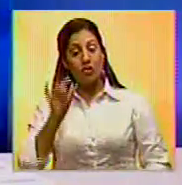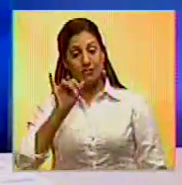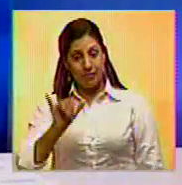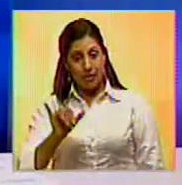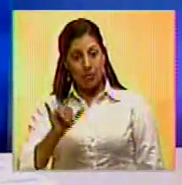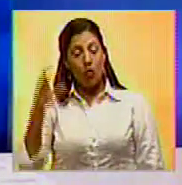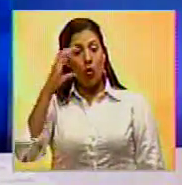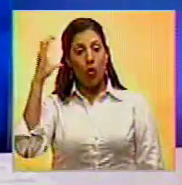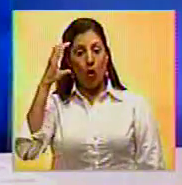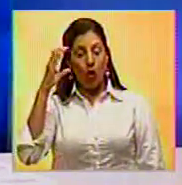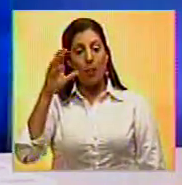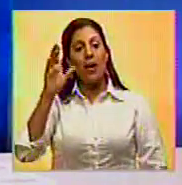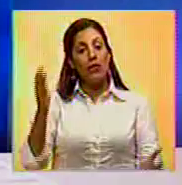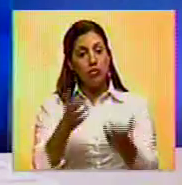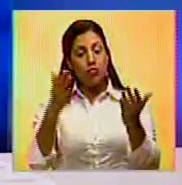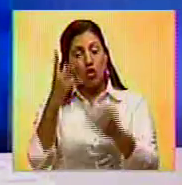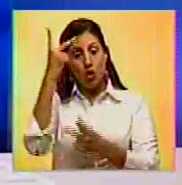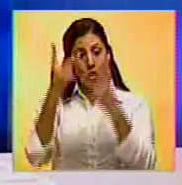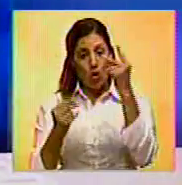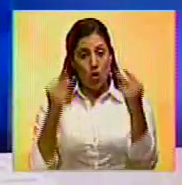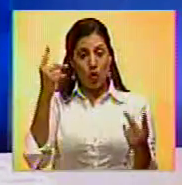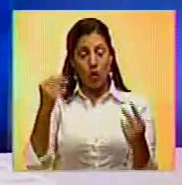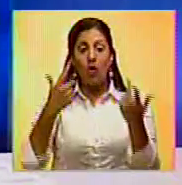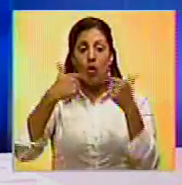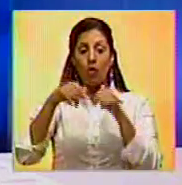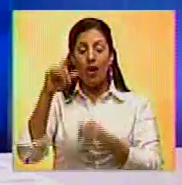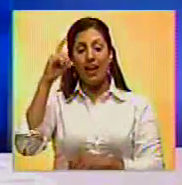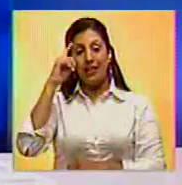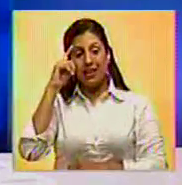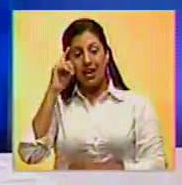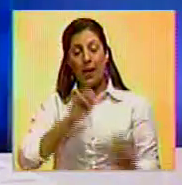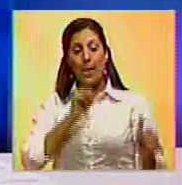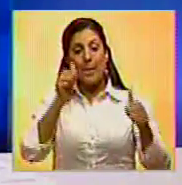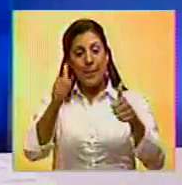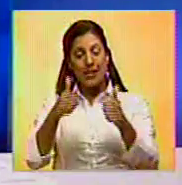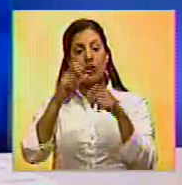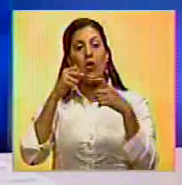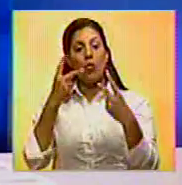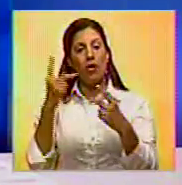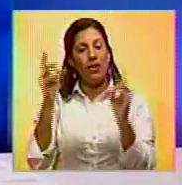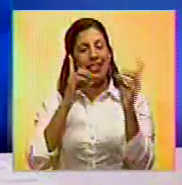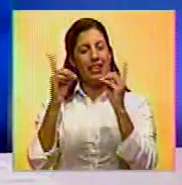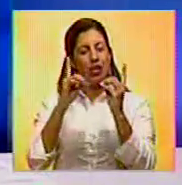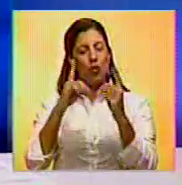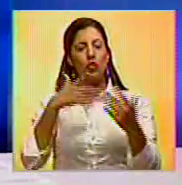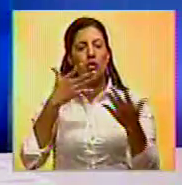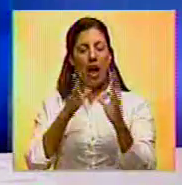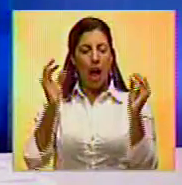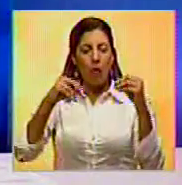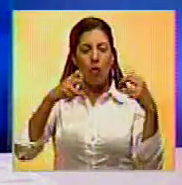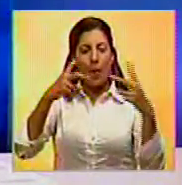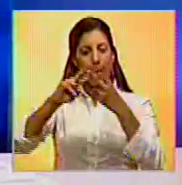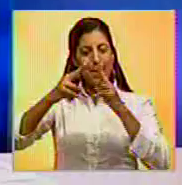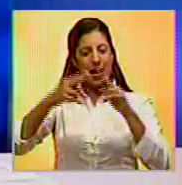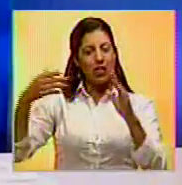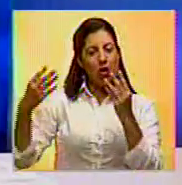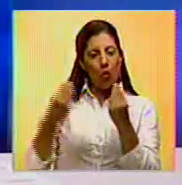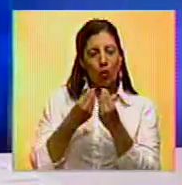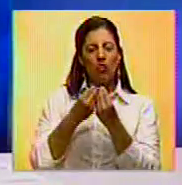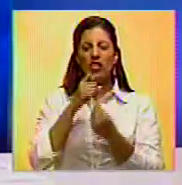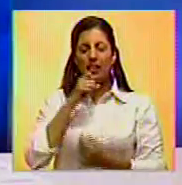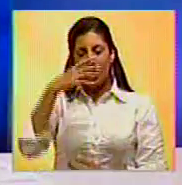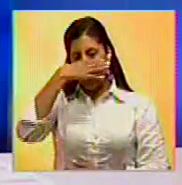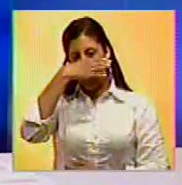Precisamente en Colombia, los promotores del NO en el pasado plebiscito iniciaron la realización de discusiones sobre el nuevo acuerdo de paz con las FARC.